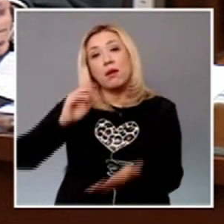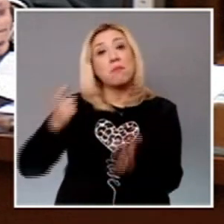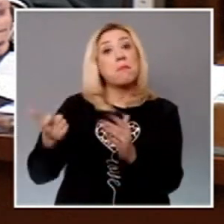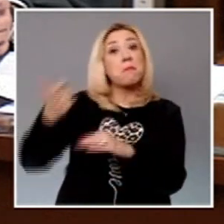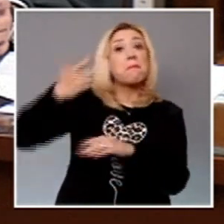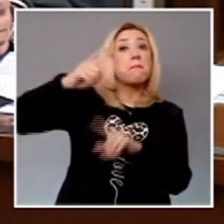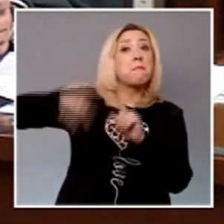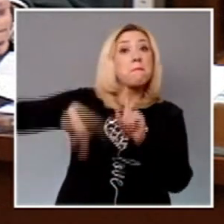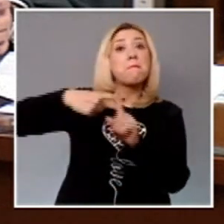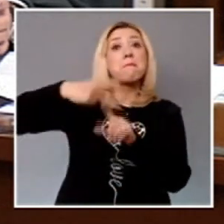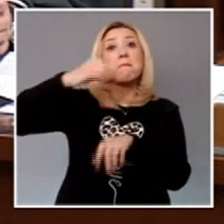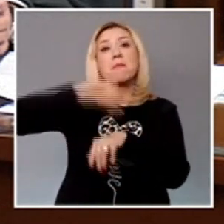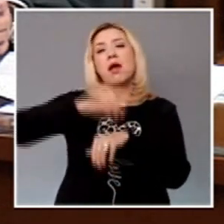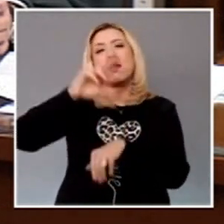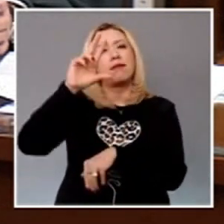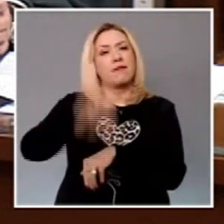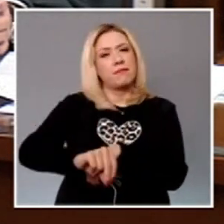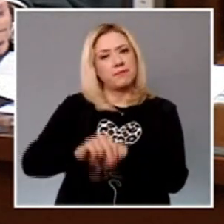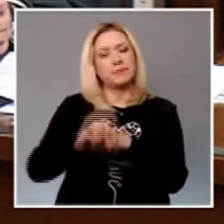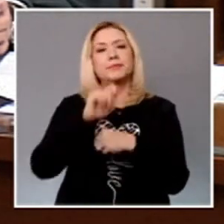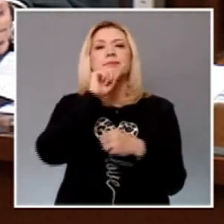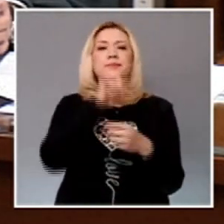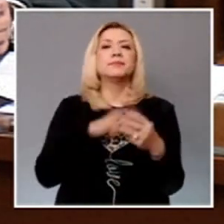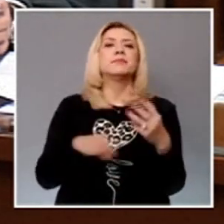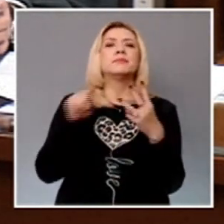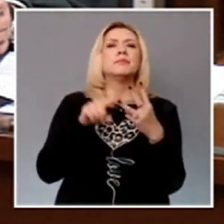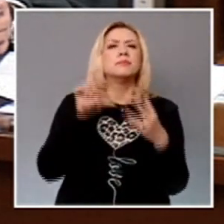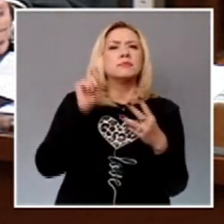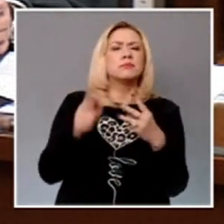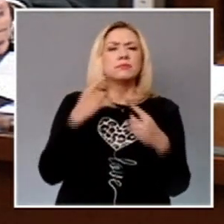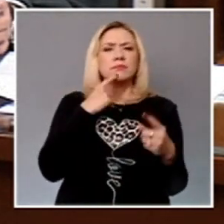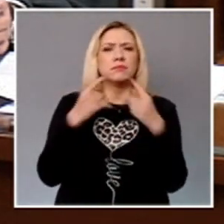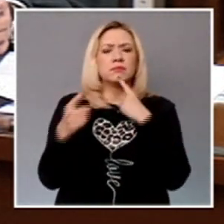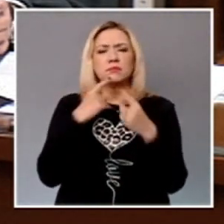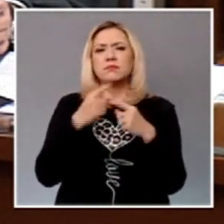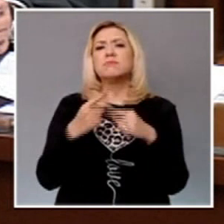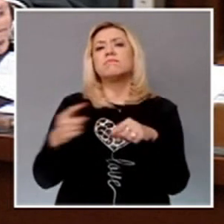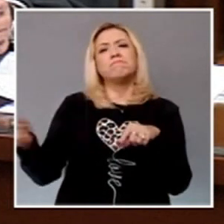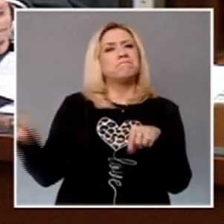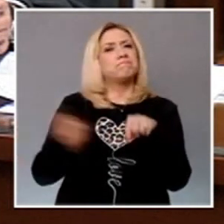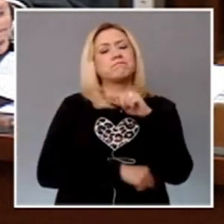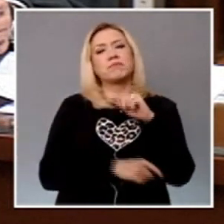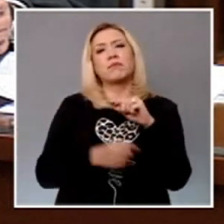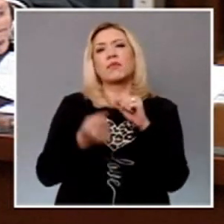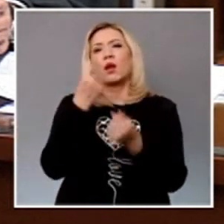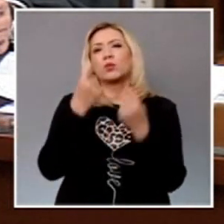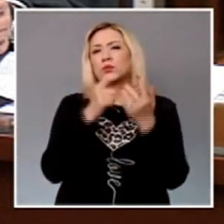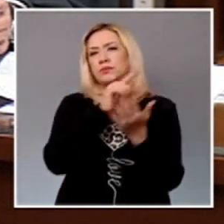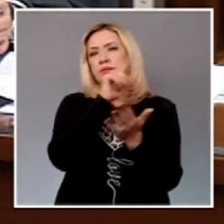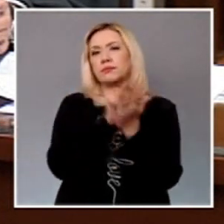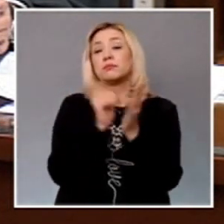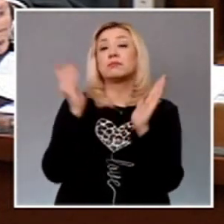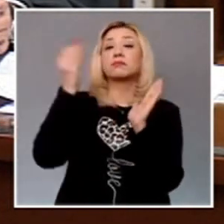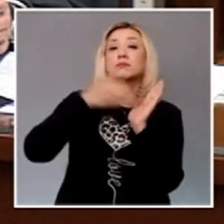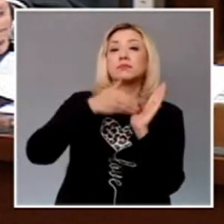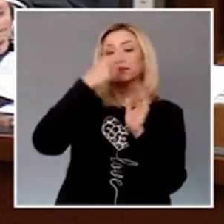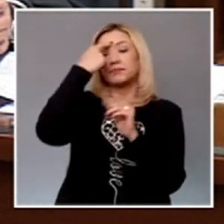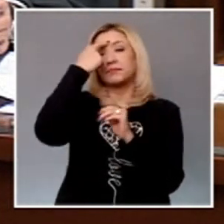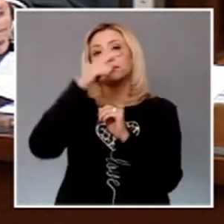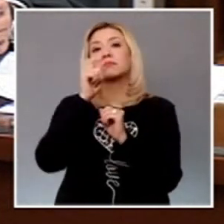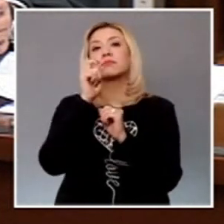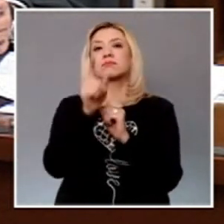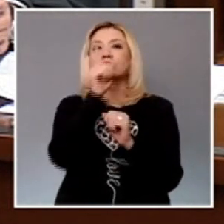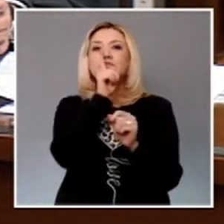en esta sesión, el Pleno declaró la invalidez de normas que prevían multas por proferir injurias, insultos